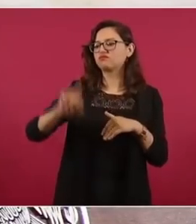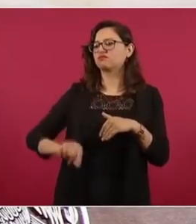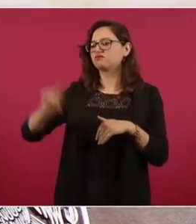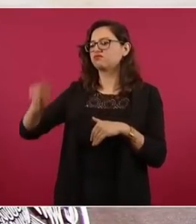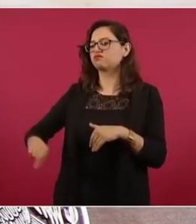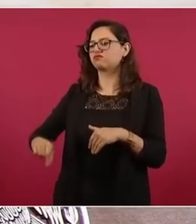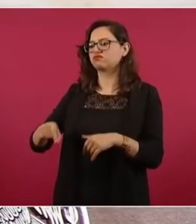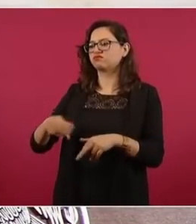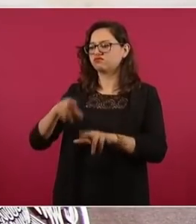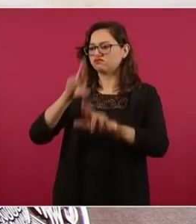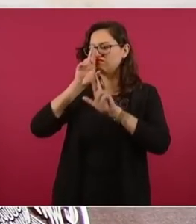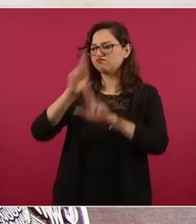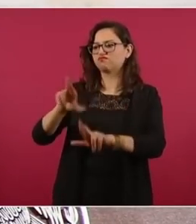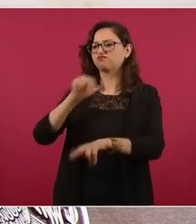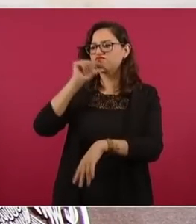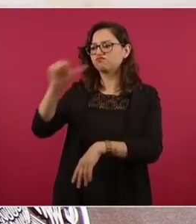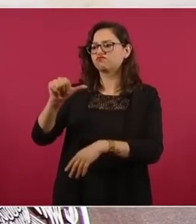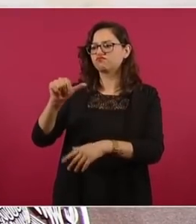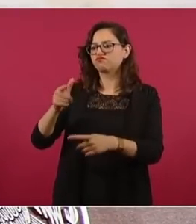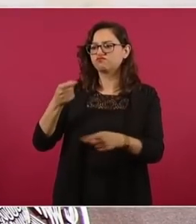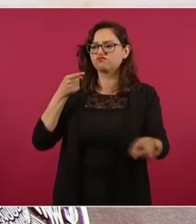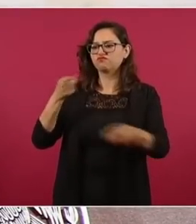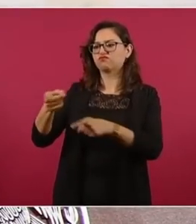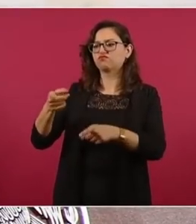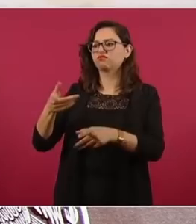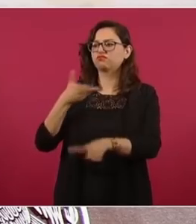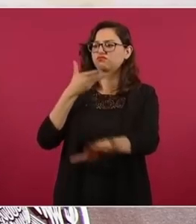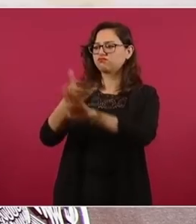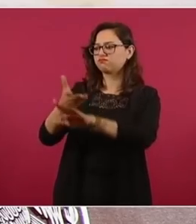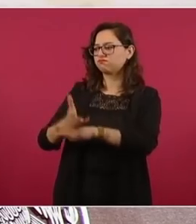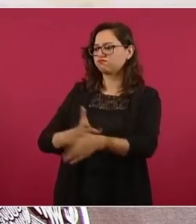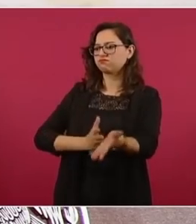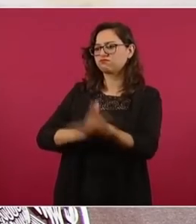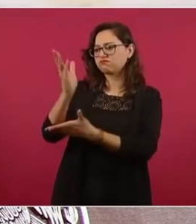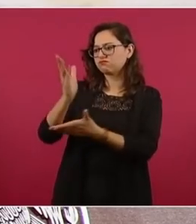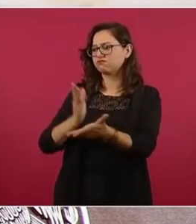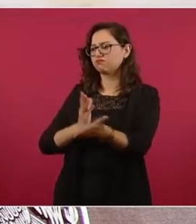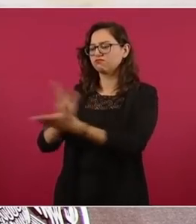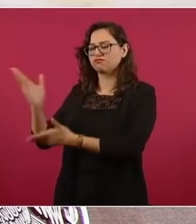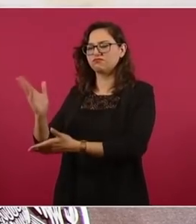a la soberanía de los pueblos, de los países. Entonces,